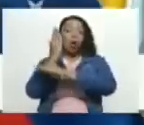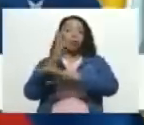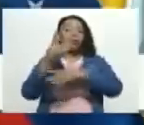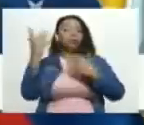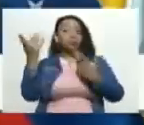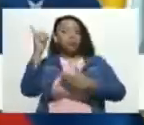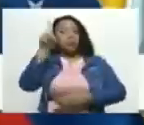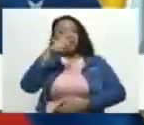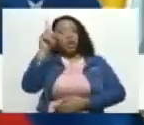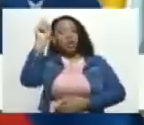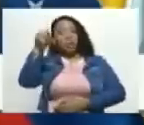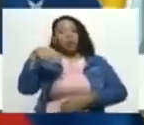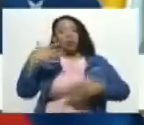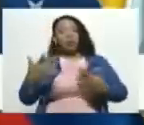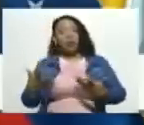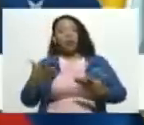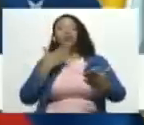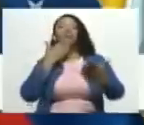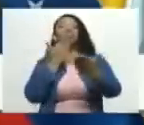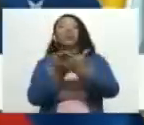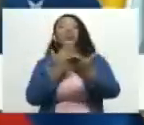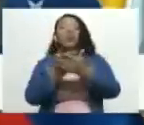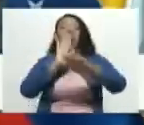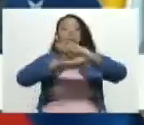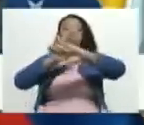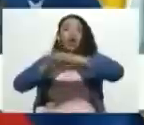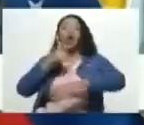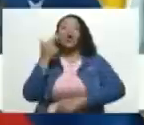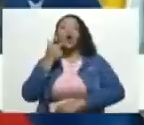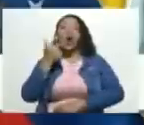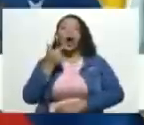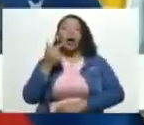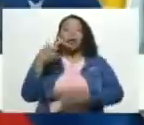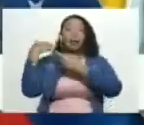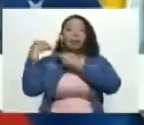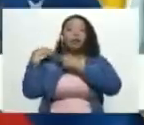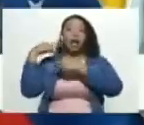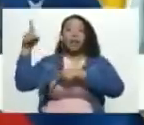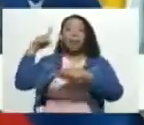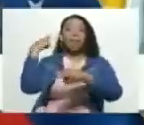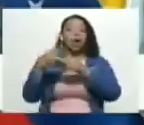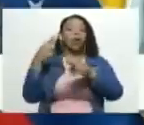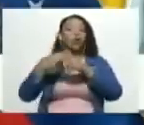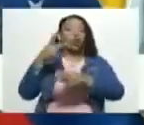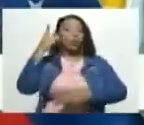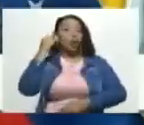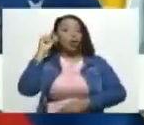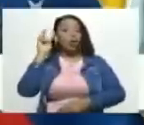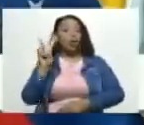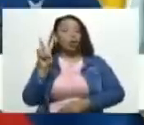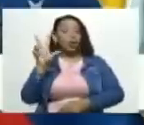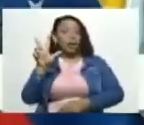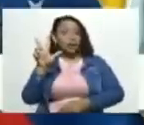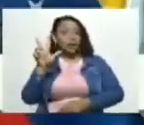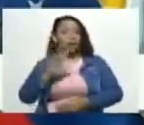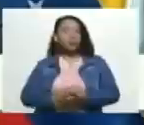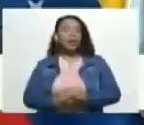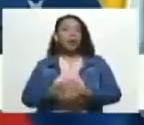solicitud de alerta roja a Interpol para que tomen las,